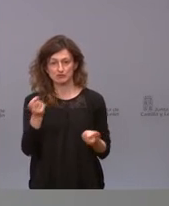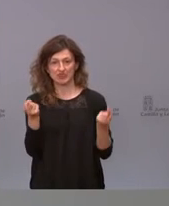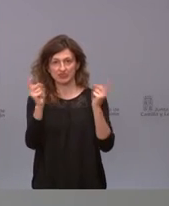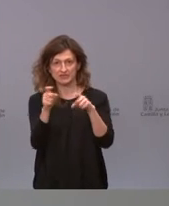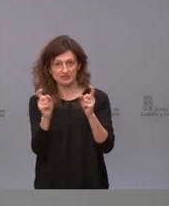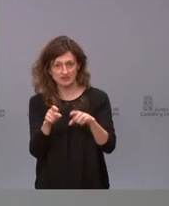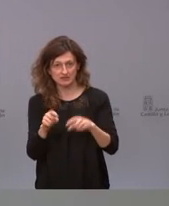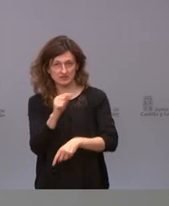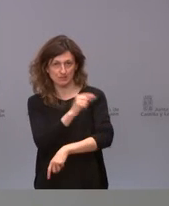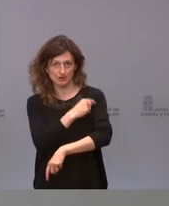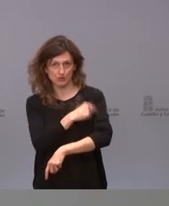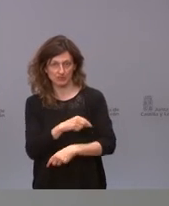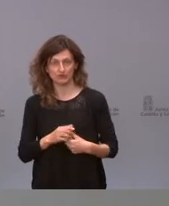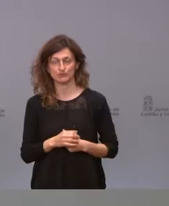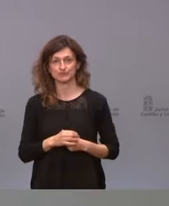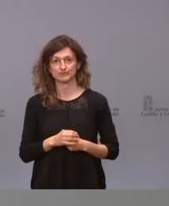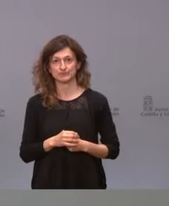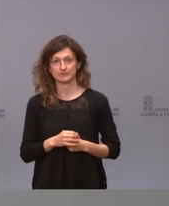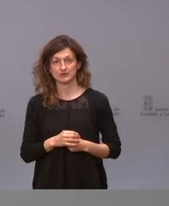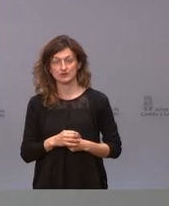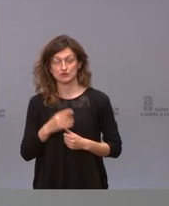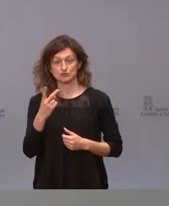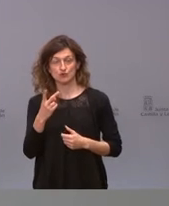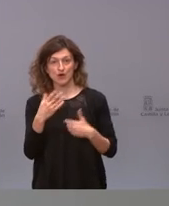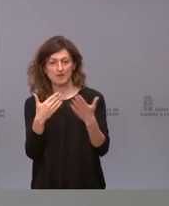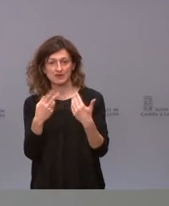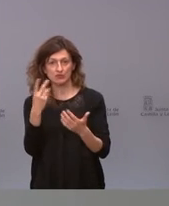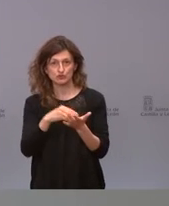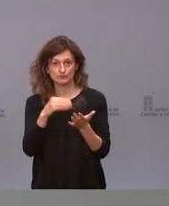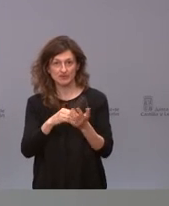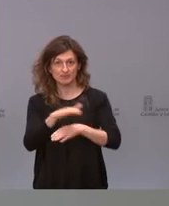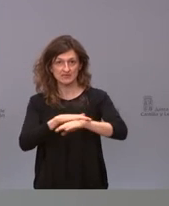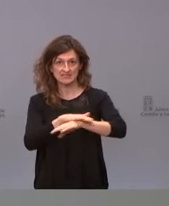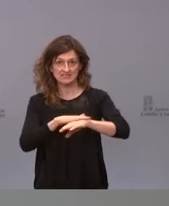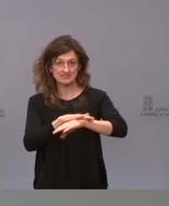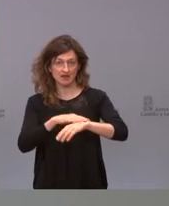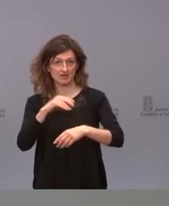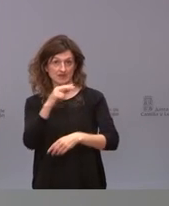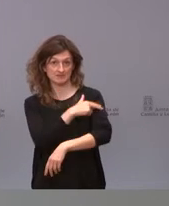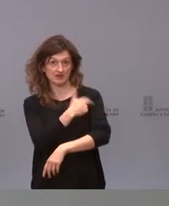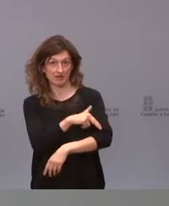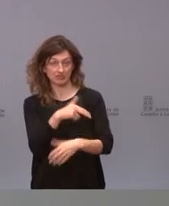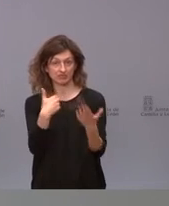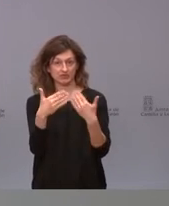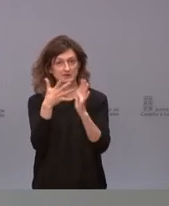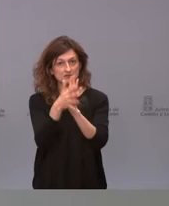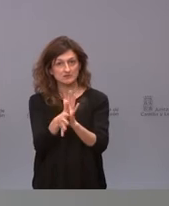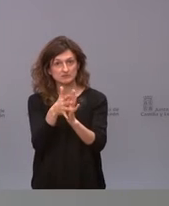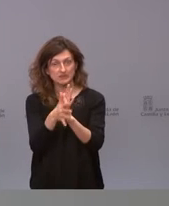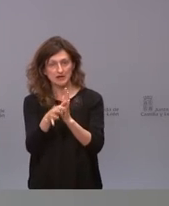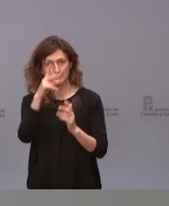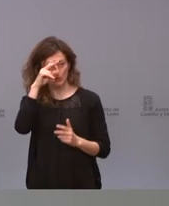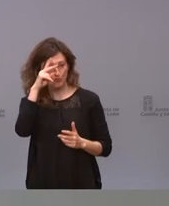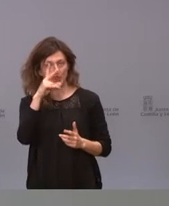para hacer esta vacunación. Hablé en dos ocasiones por la mañana con la ministra de Sanidad exponiéndole la